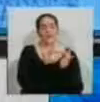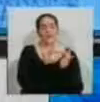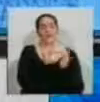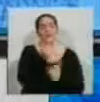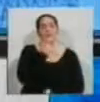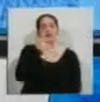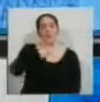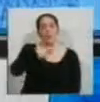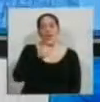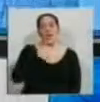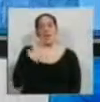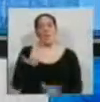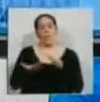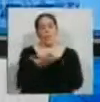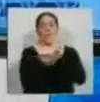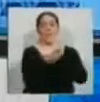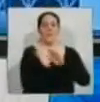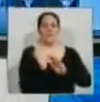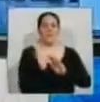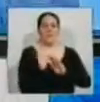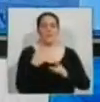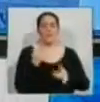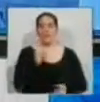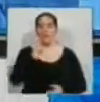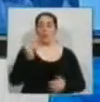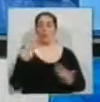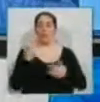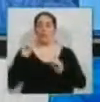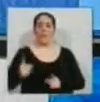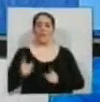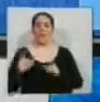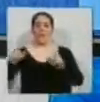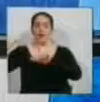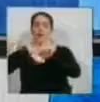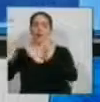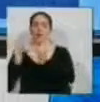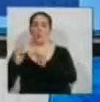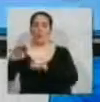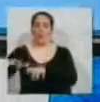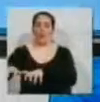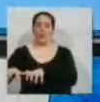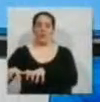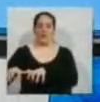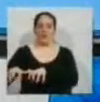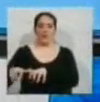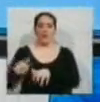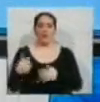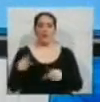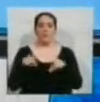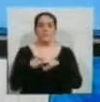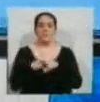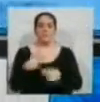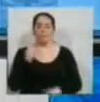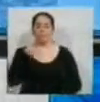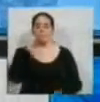imprimir. Acá vamos a ver el detalle de la universidad. Lo podés imprimir con un sistema que tiene ahí de impresión. Pero lo que dicen las